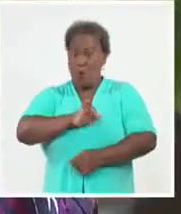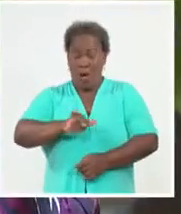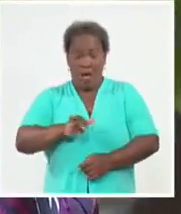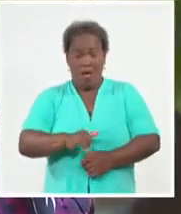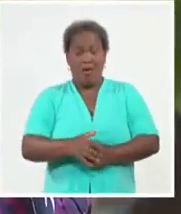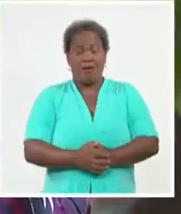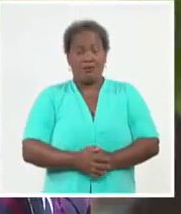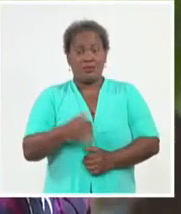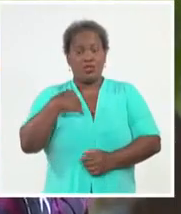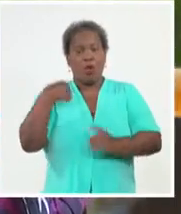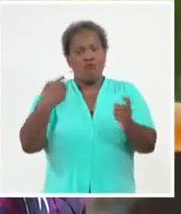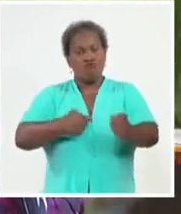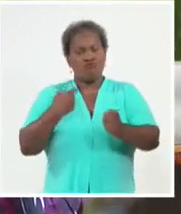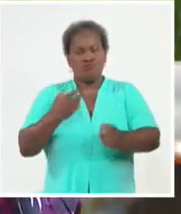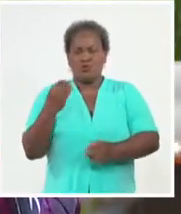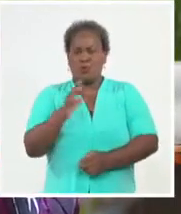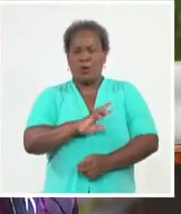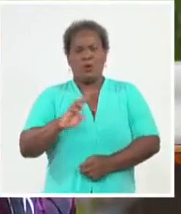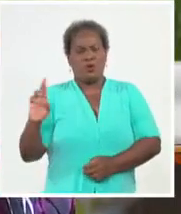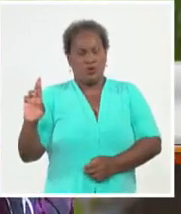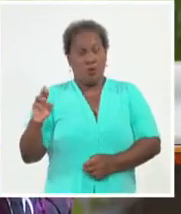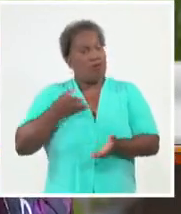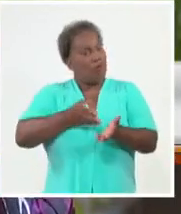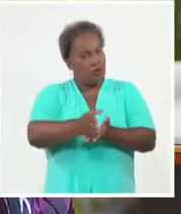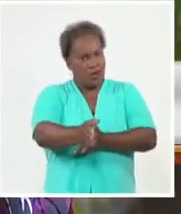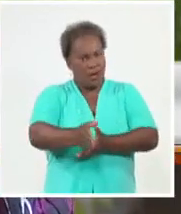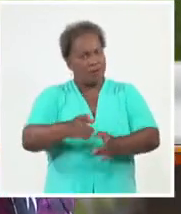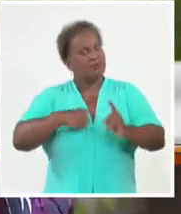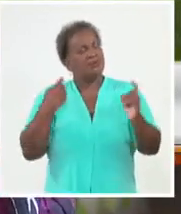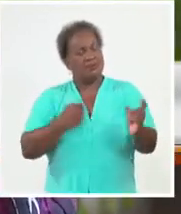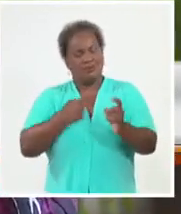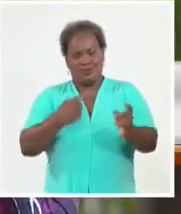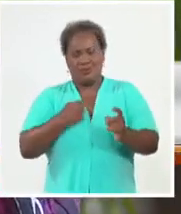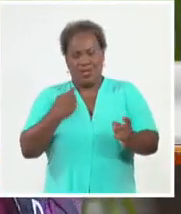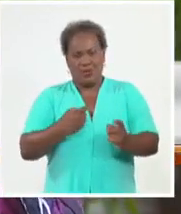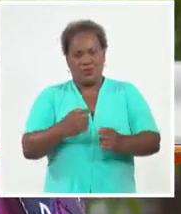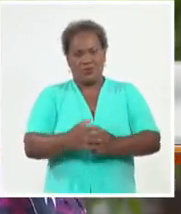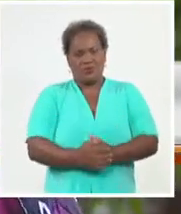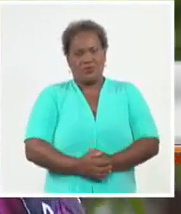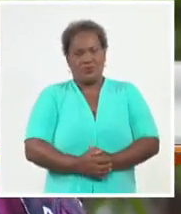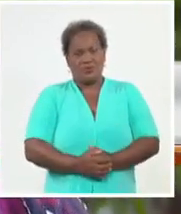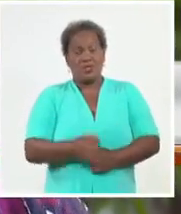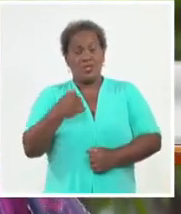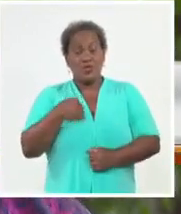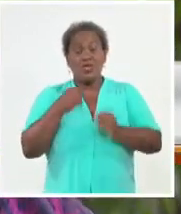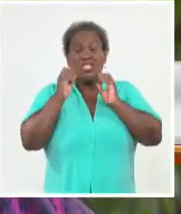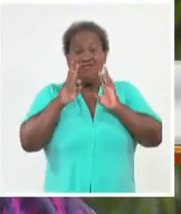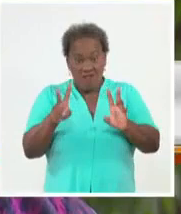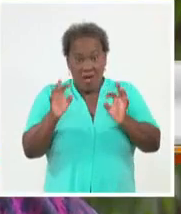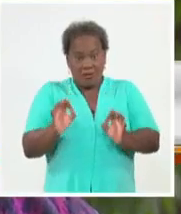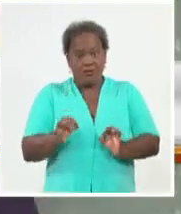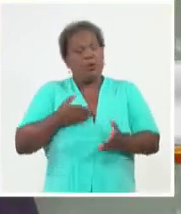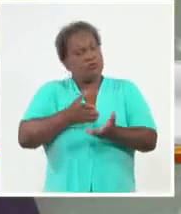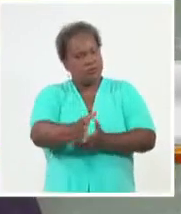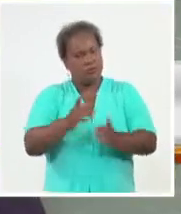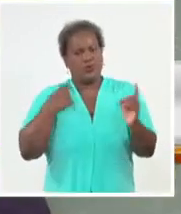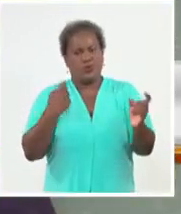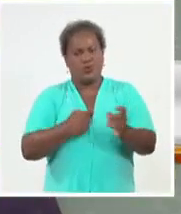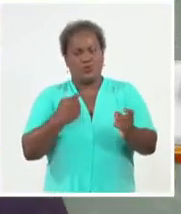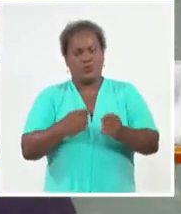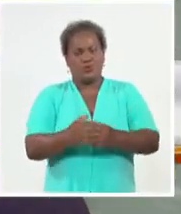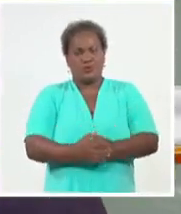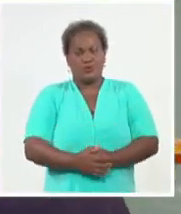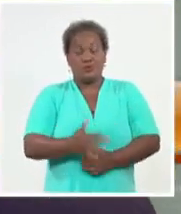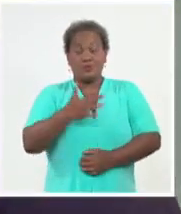Y luché mucho por esto. Y seguiré luchando mientras yo esté. Me queda un poquitico de vida, yo seguiré luchando. Así que me